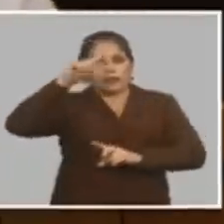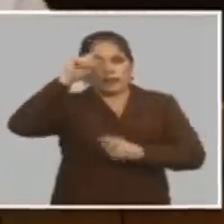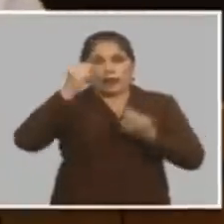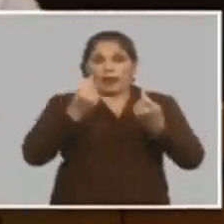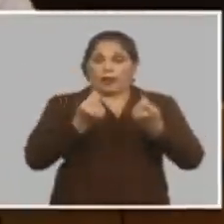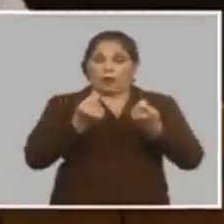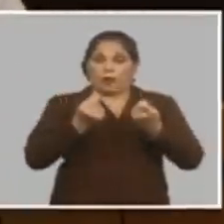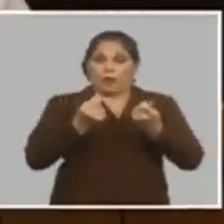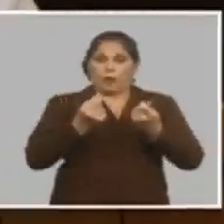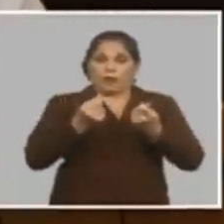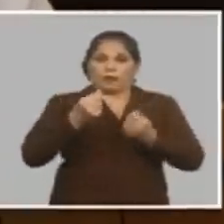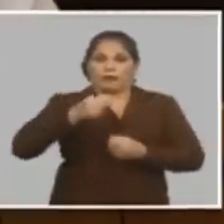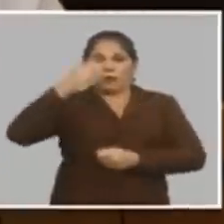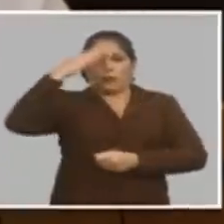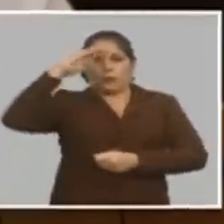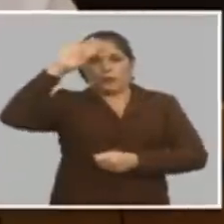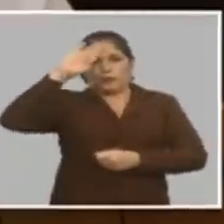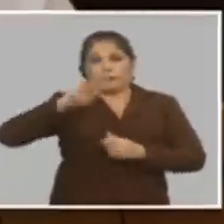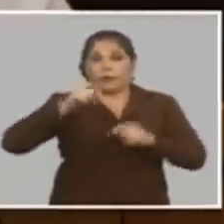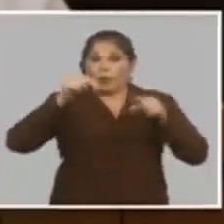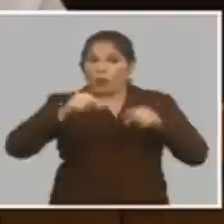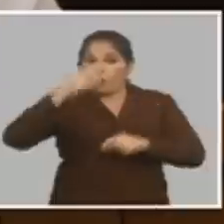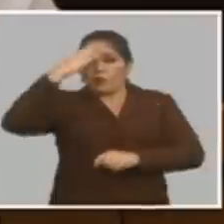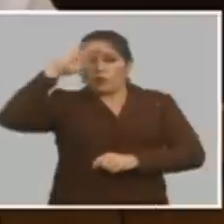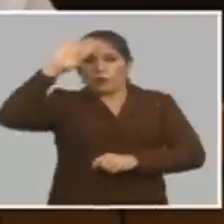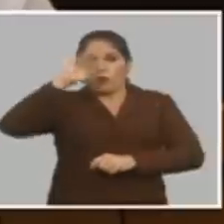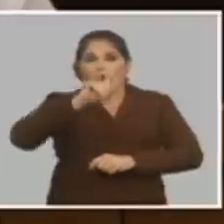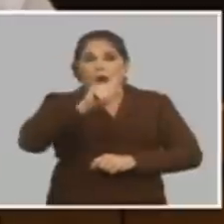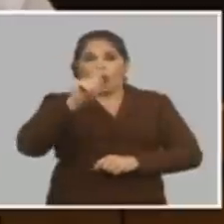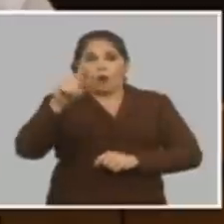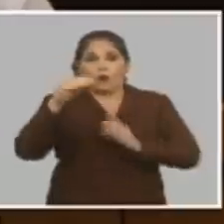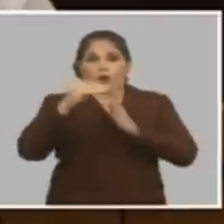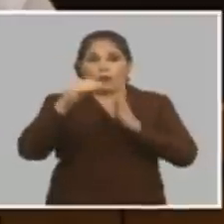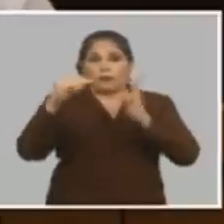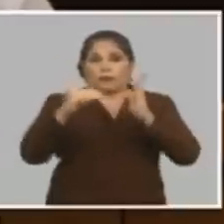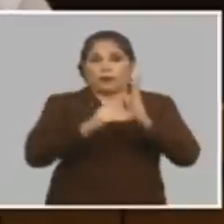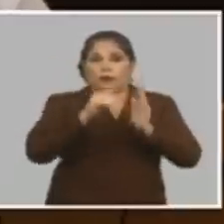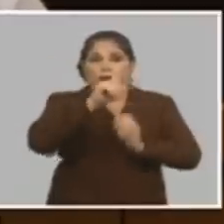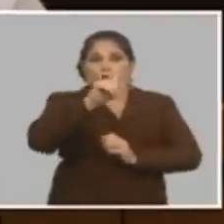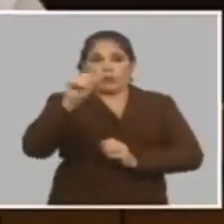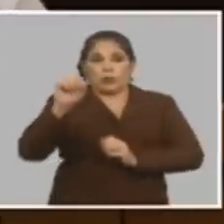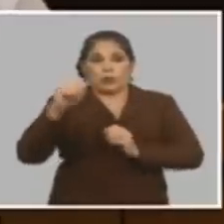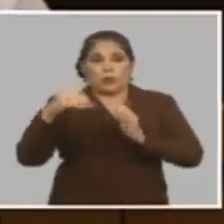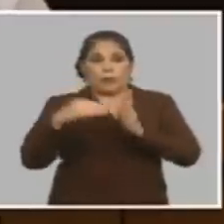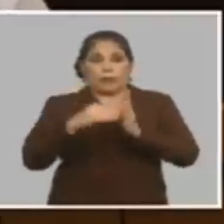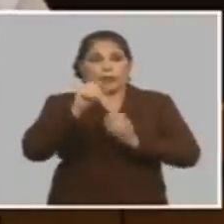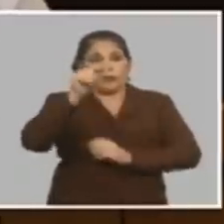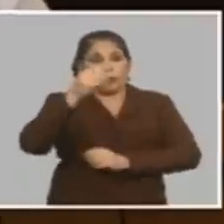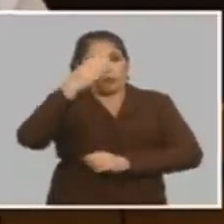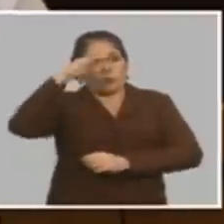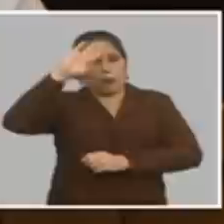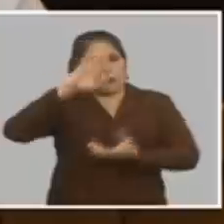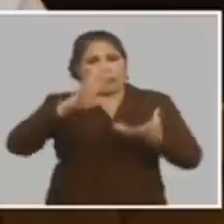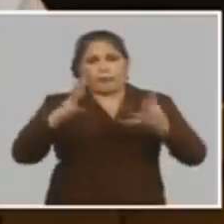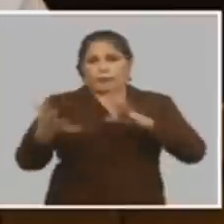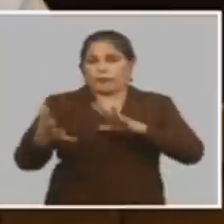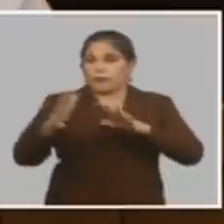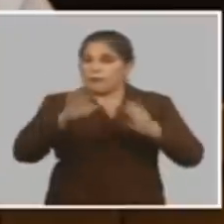económica en Cuba hoy en Cuba somos 11.200.000 cubanos aproximadamente